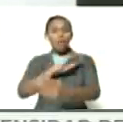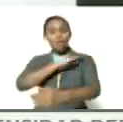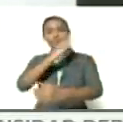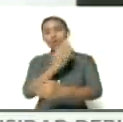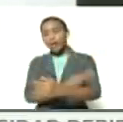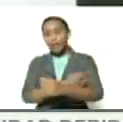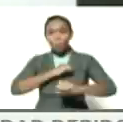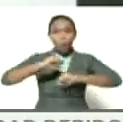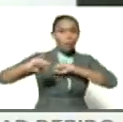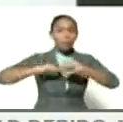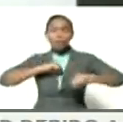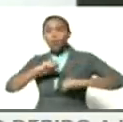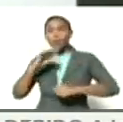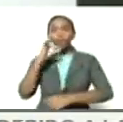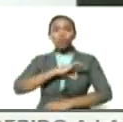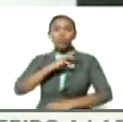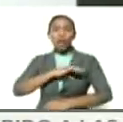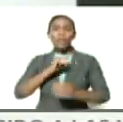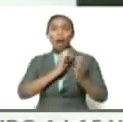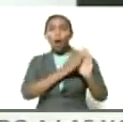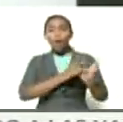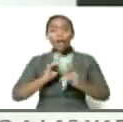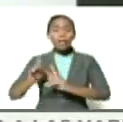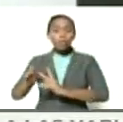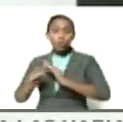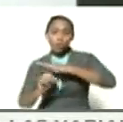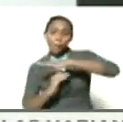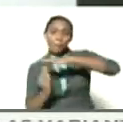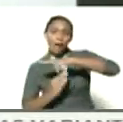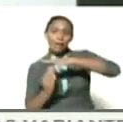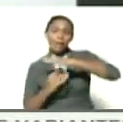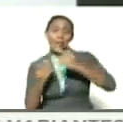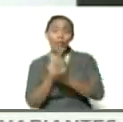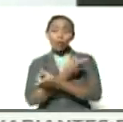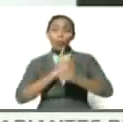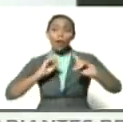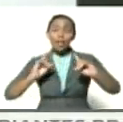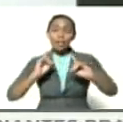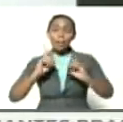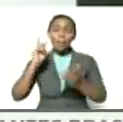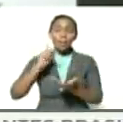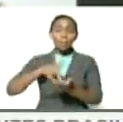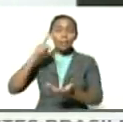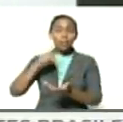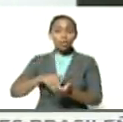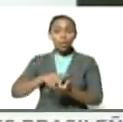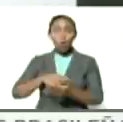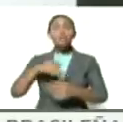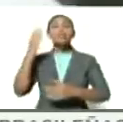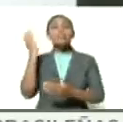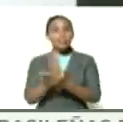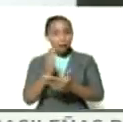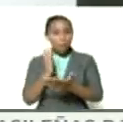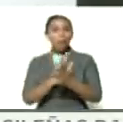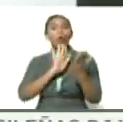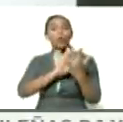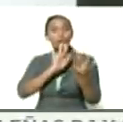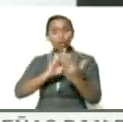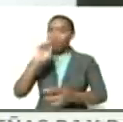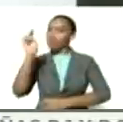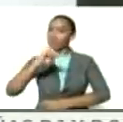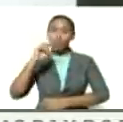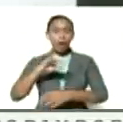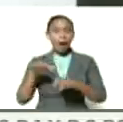los movimientos sociales, las organizaciones de base, la democracia protagónica y participativa, siempre en contacto, nunca en las